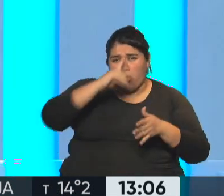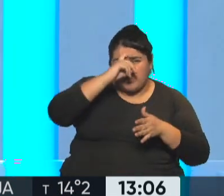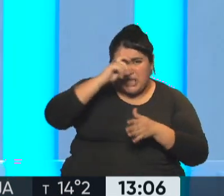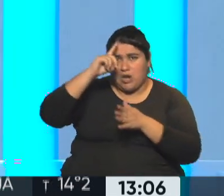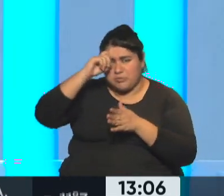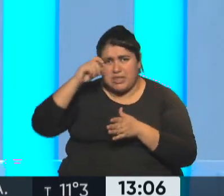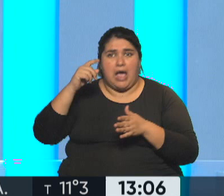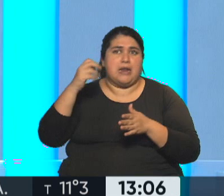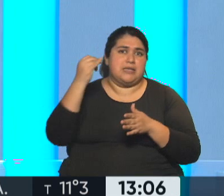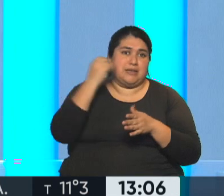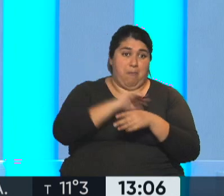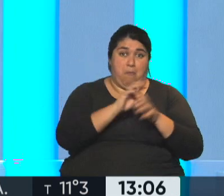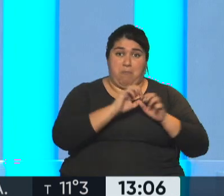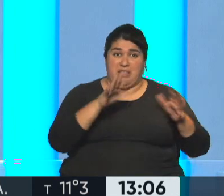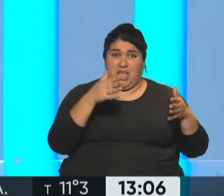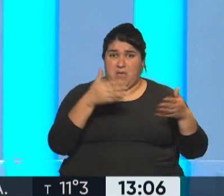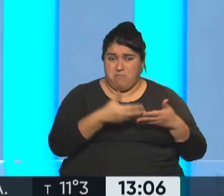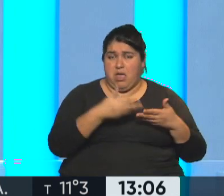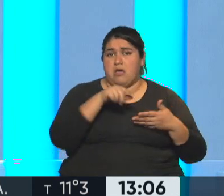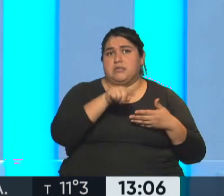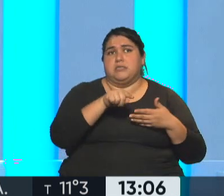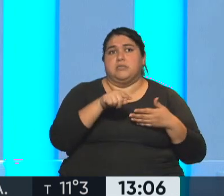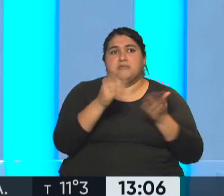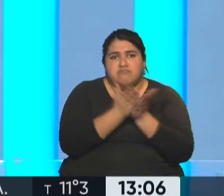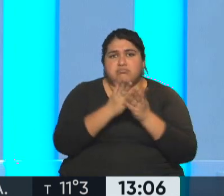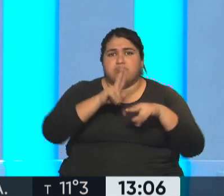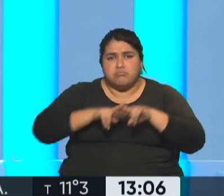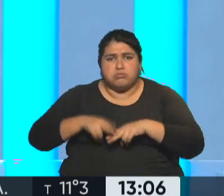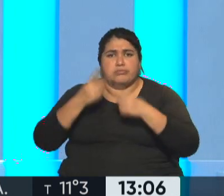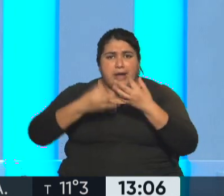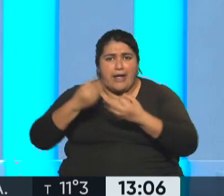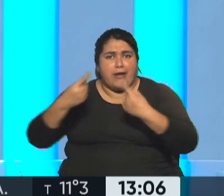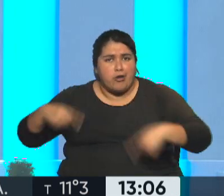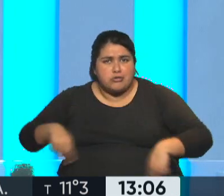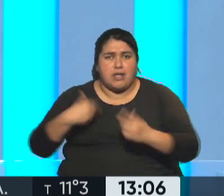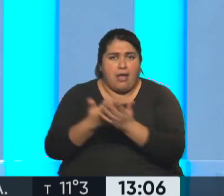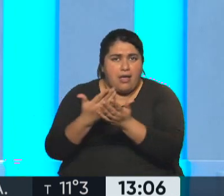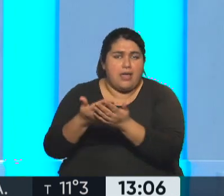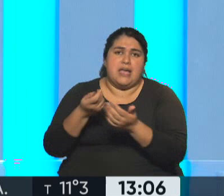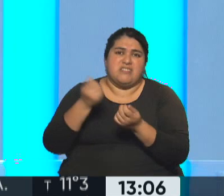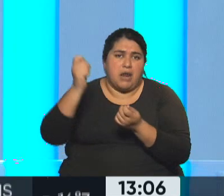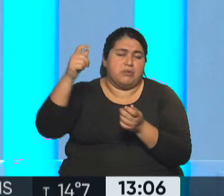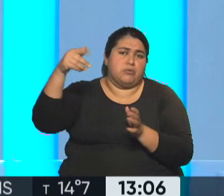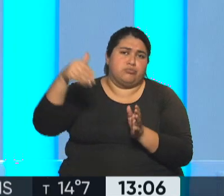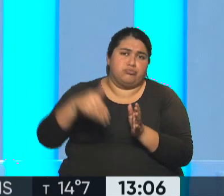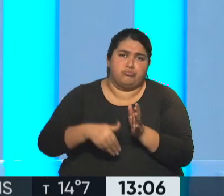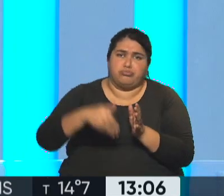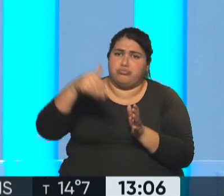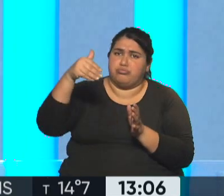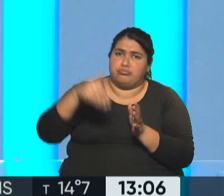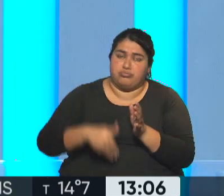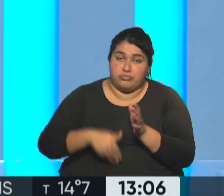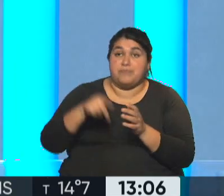la llegada a tener esos estudios médicos. Y entonces la Junta que evalúa la